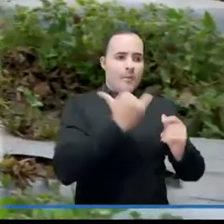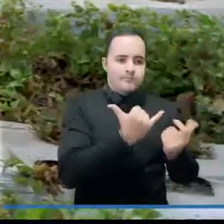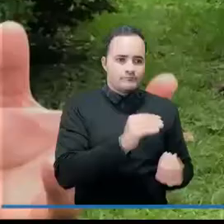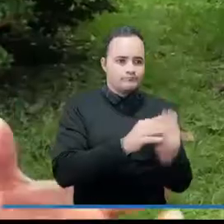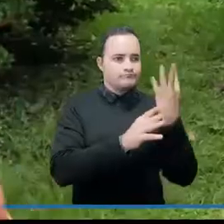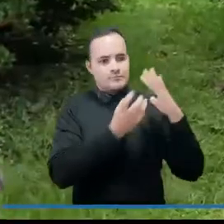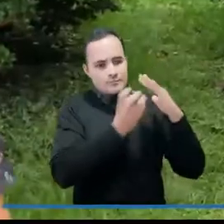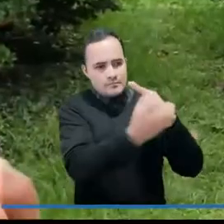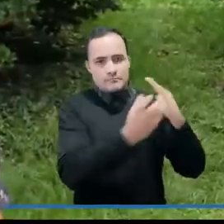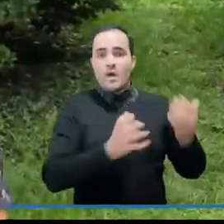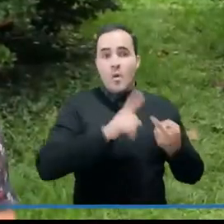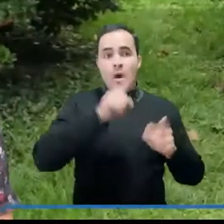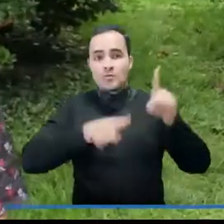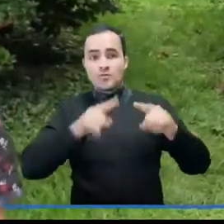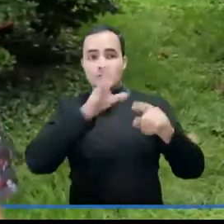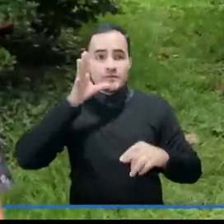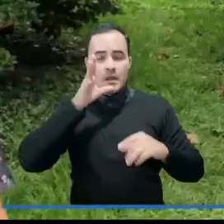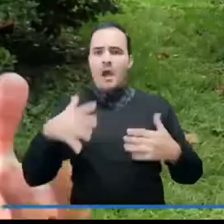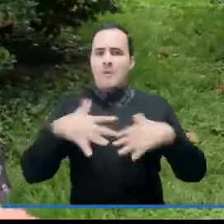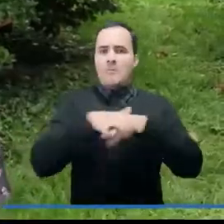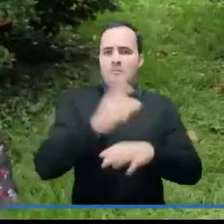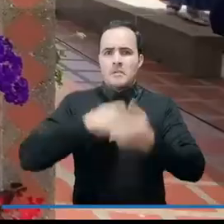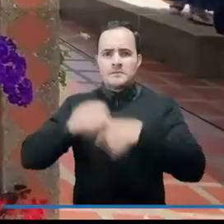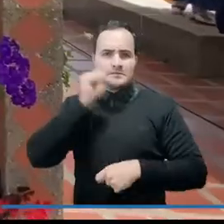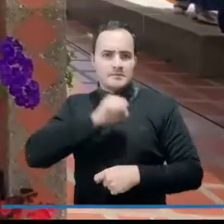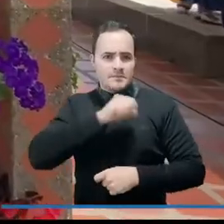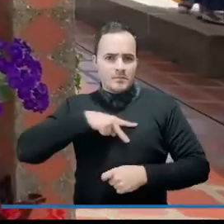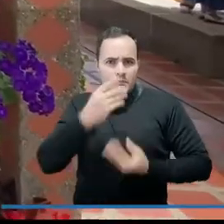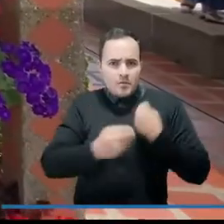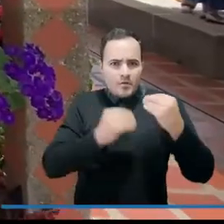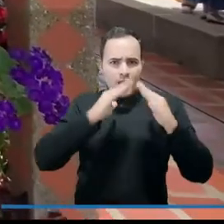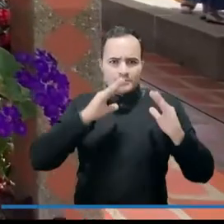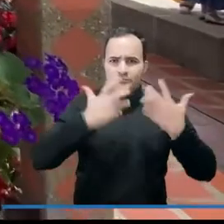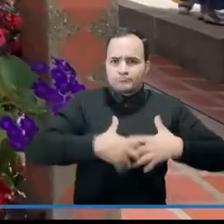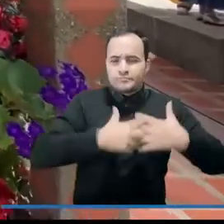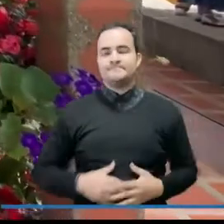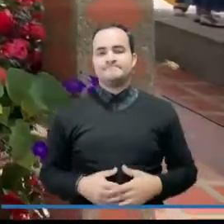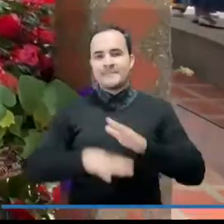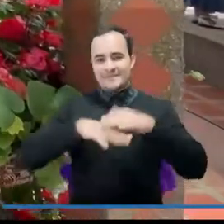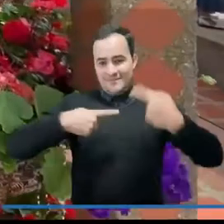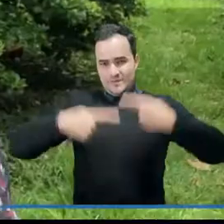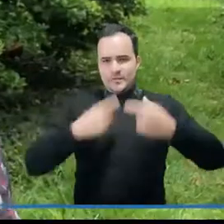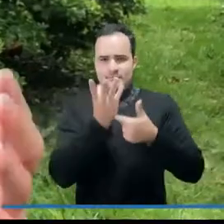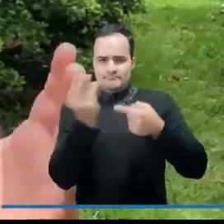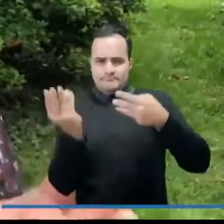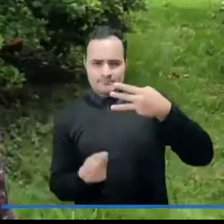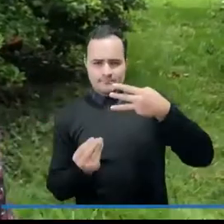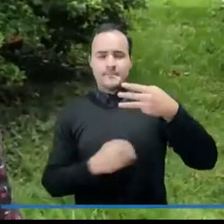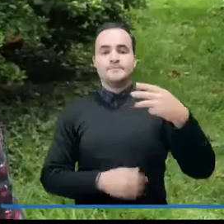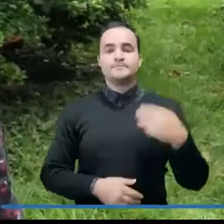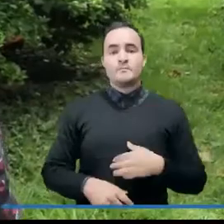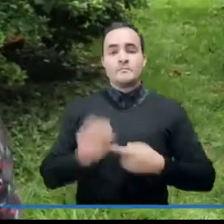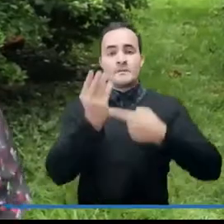o cervecerías artesanales, entre otras. Este concurso contará con varias categorías. Tenemos tres